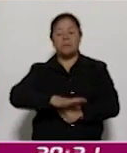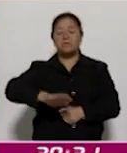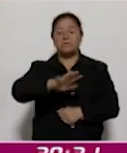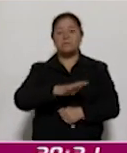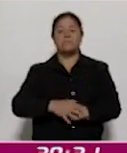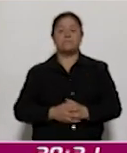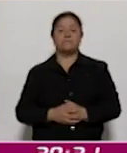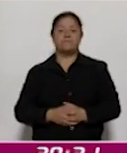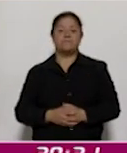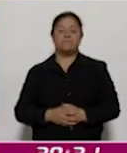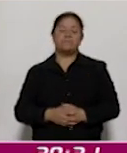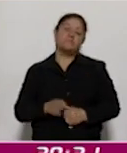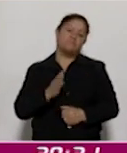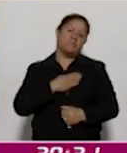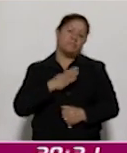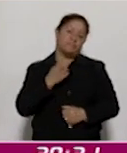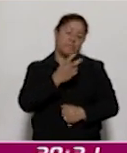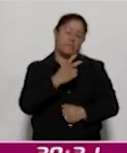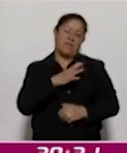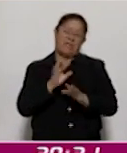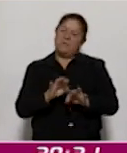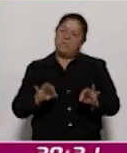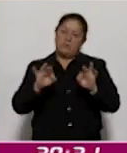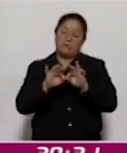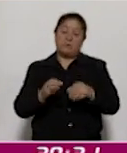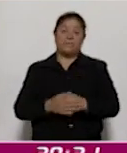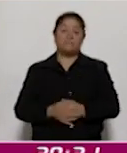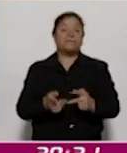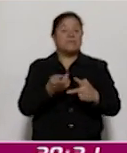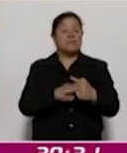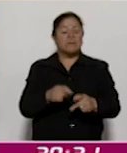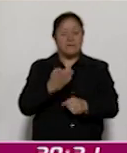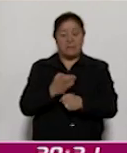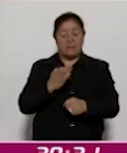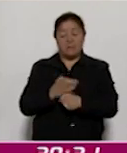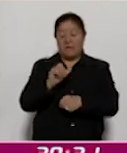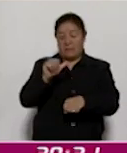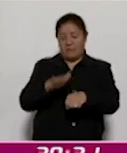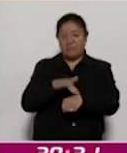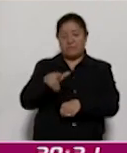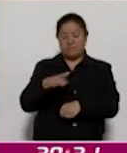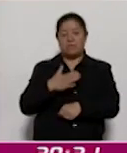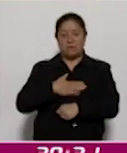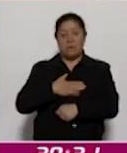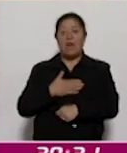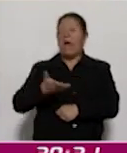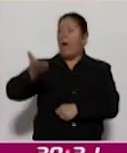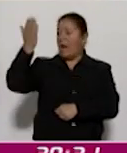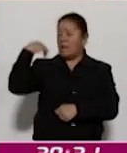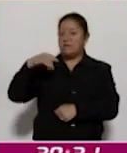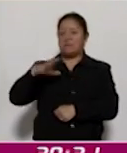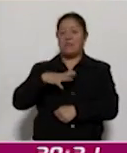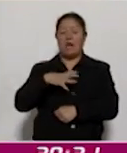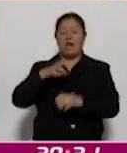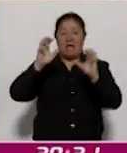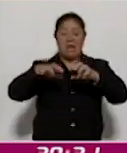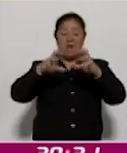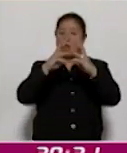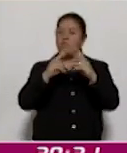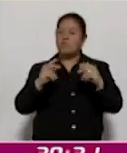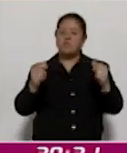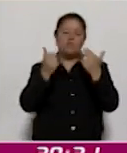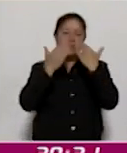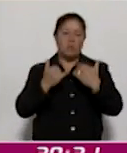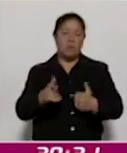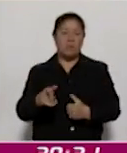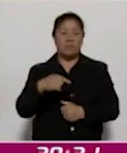al respecto? Bueno, eso es importantísimo. Cuando inició esta administración veníamos de algunos años de sequía severa. Hay que tener algo muy